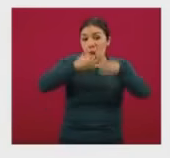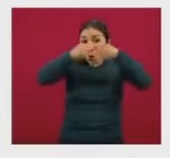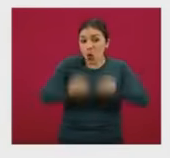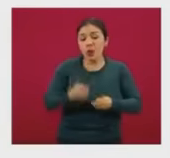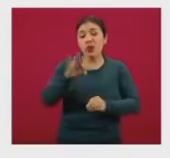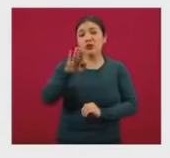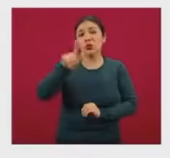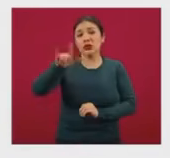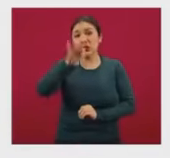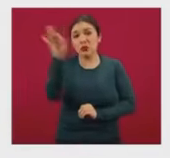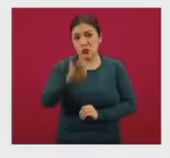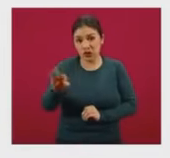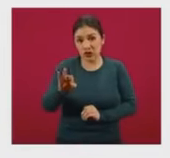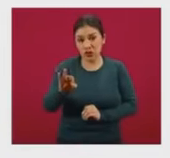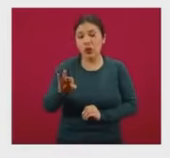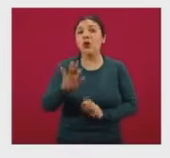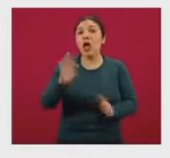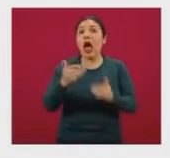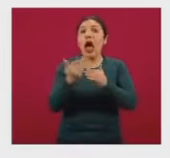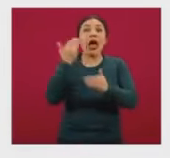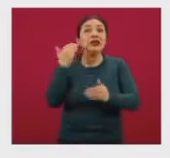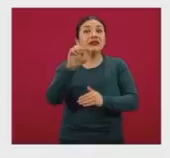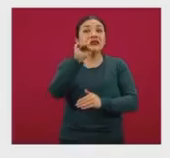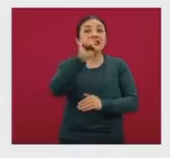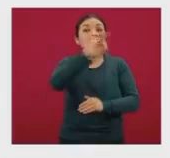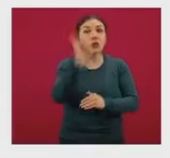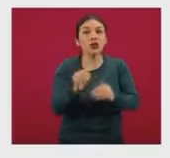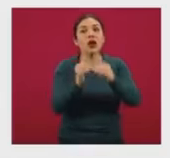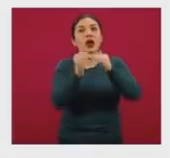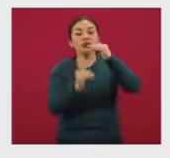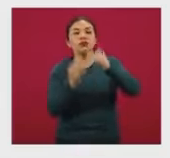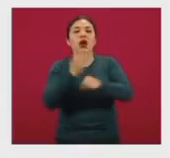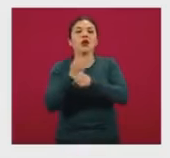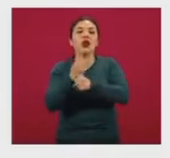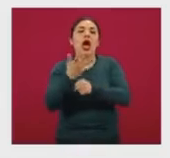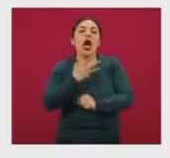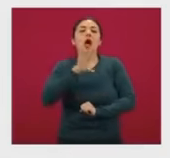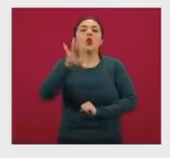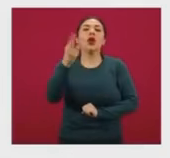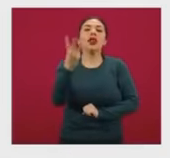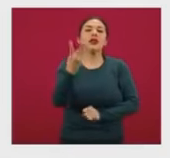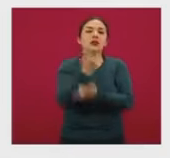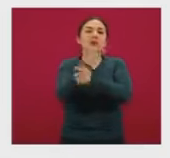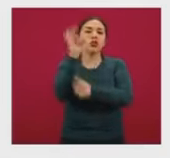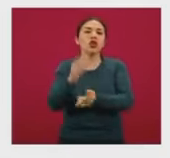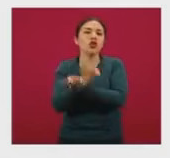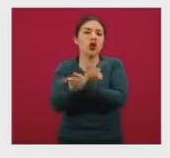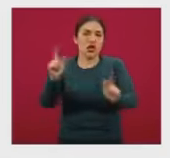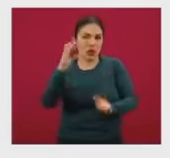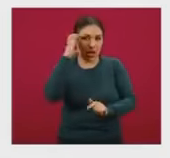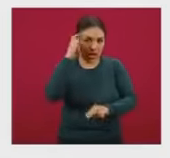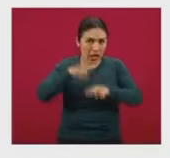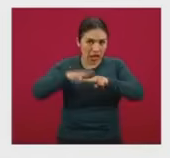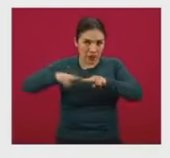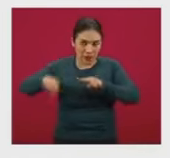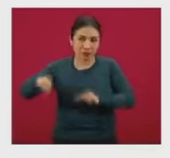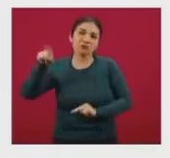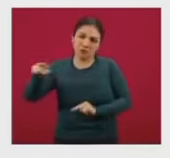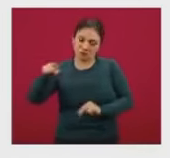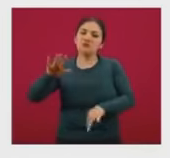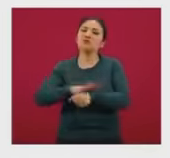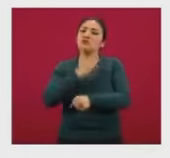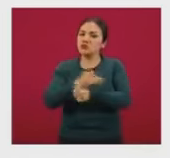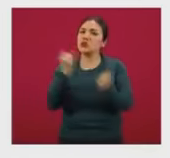57%, ya logró bajar del 60%, lo cual deja una disponibilidad de 43% de camas. Esto también es